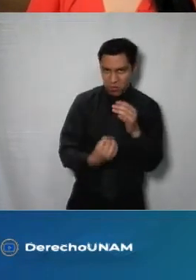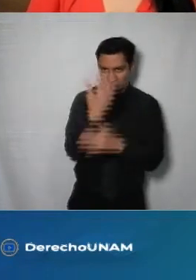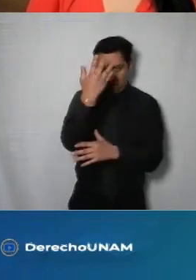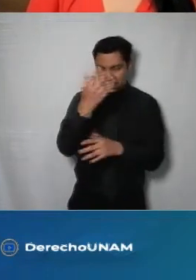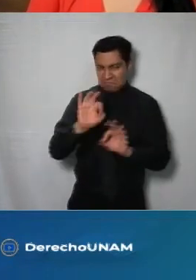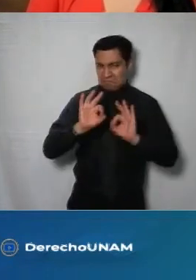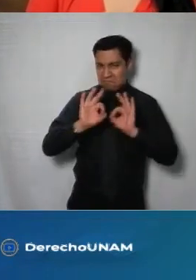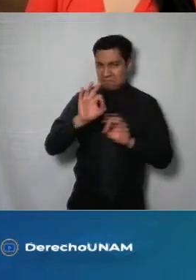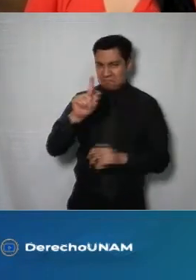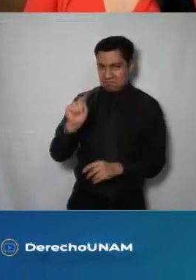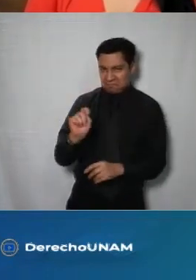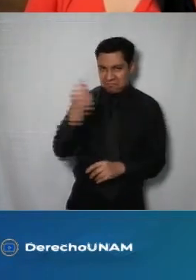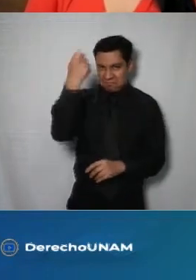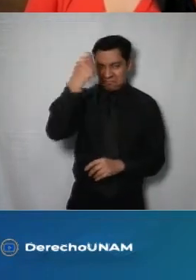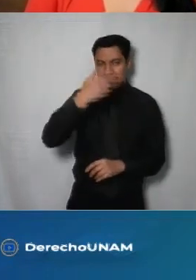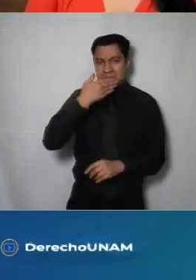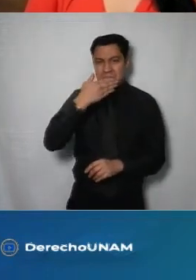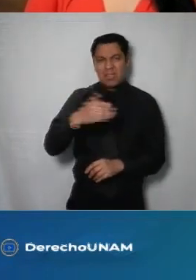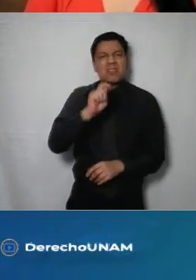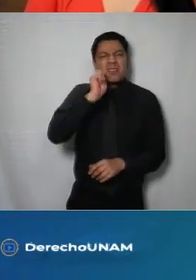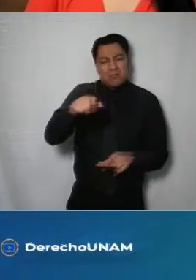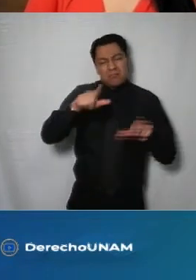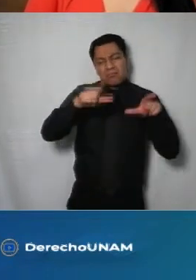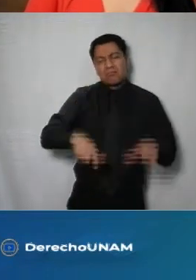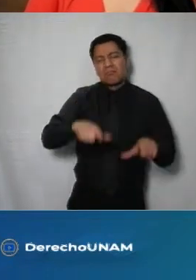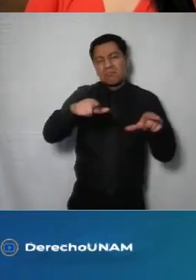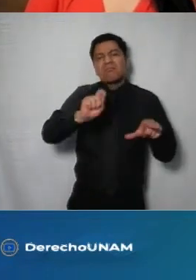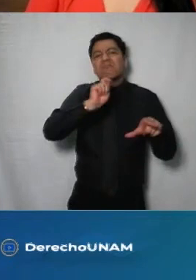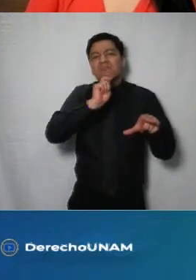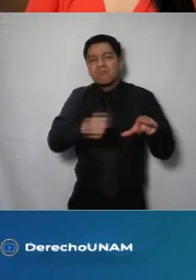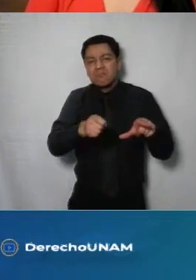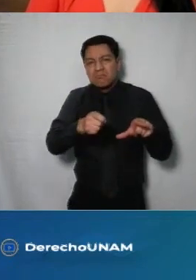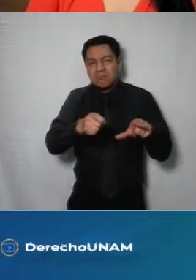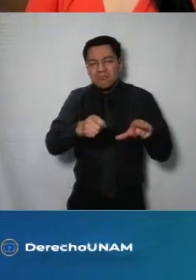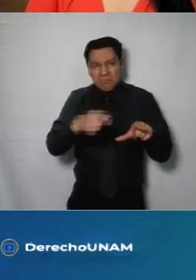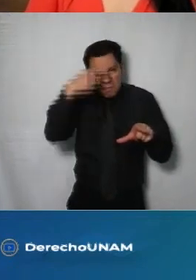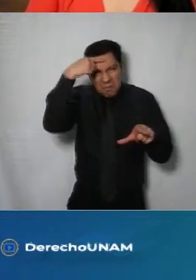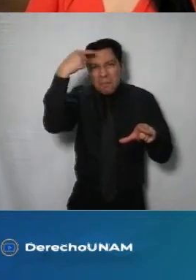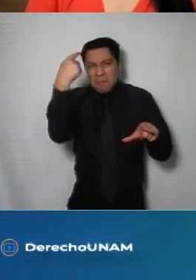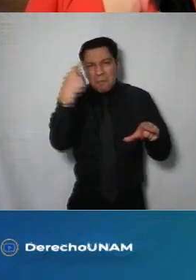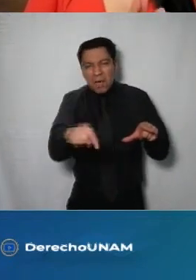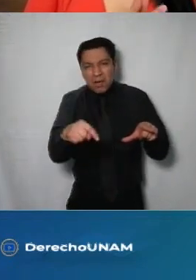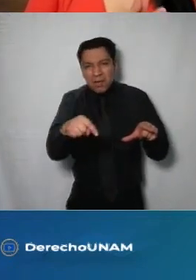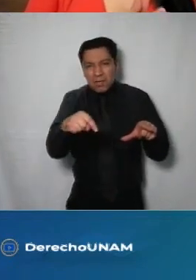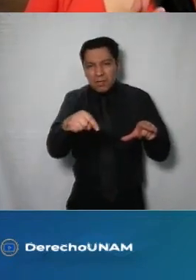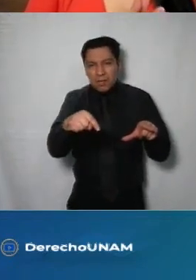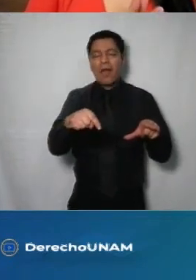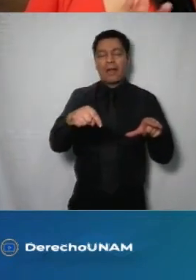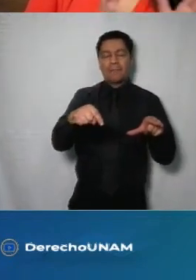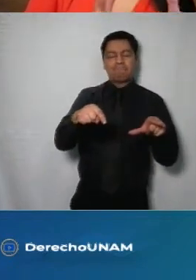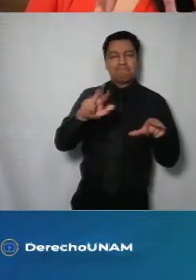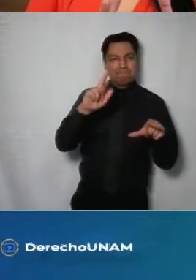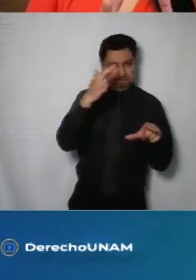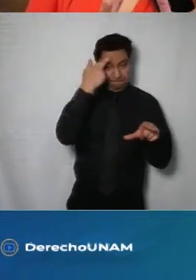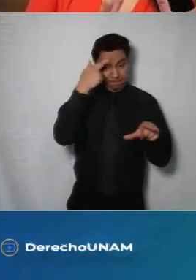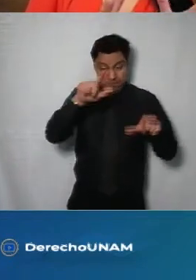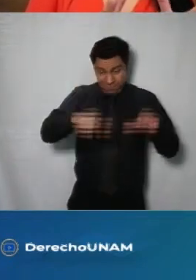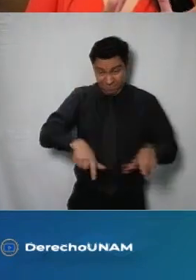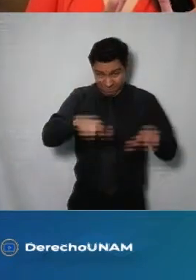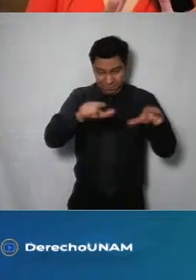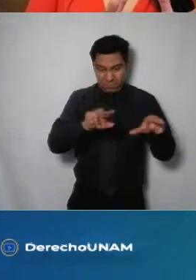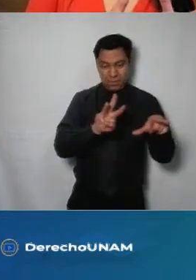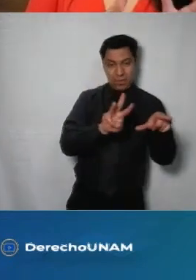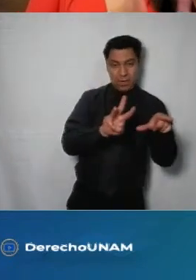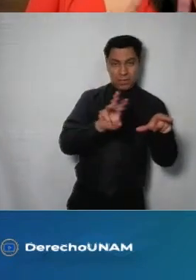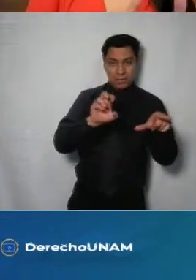tecnológica bueno pues ¿qué es el registro electrónico? ¿cuál es su objetivo? sería lo primero recordemos que esta herramienta